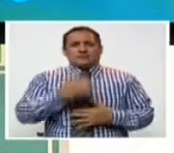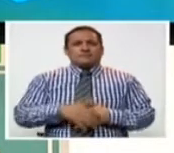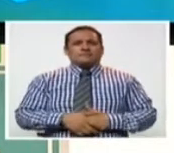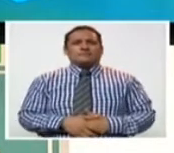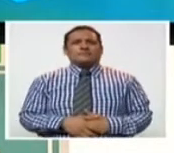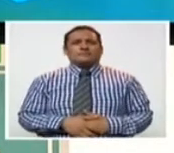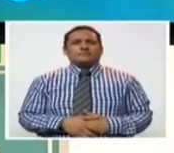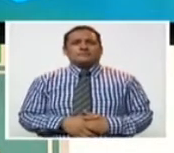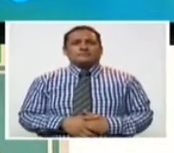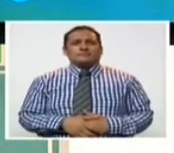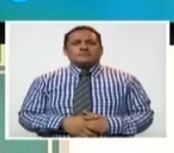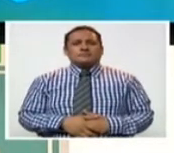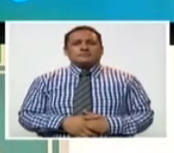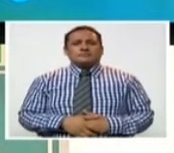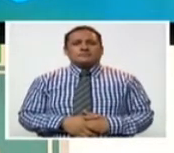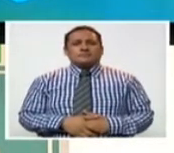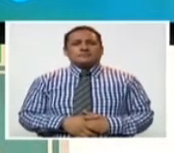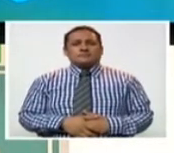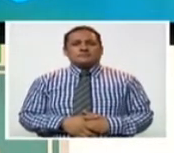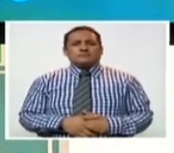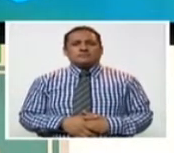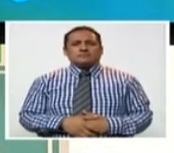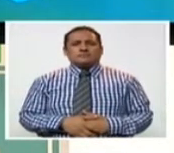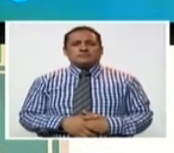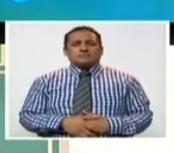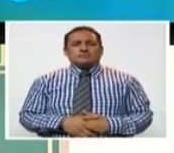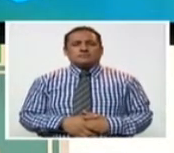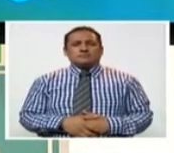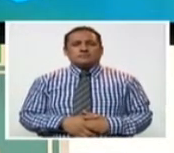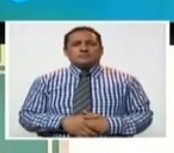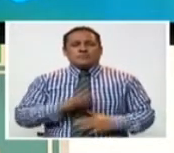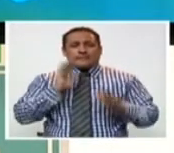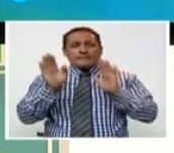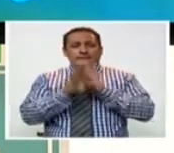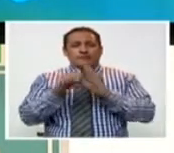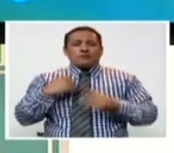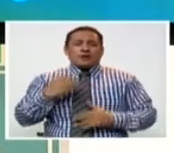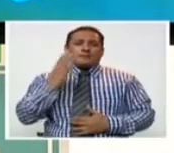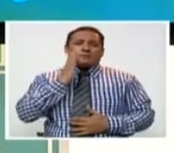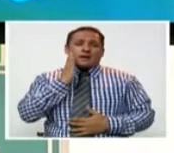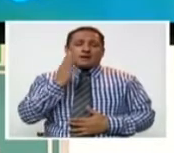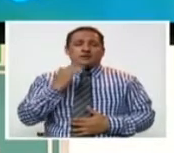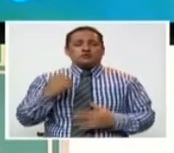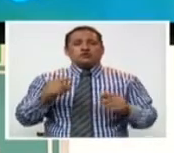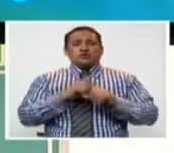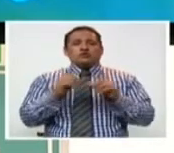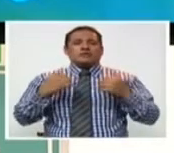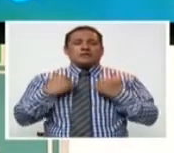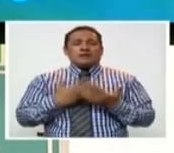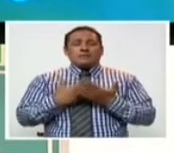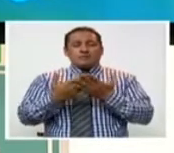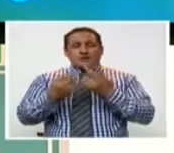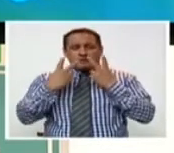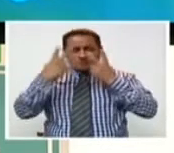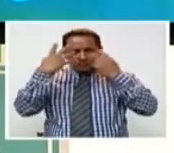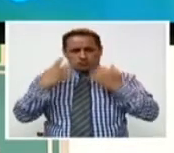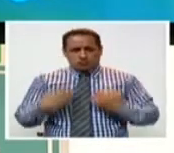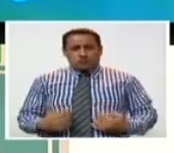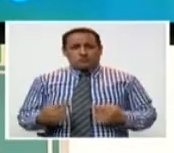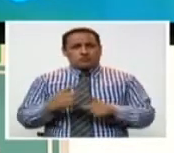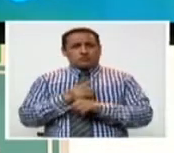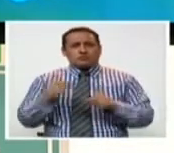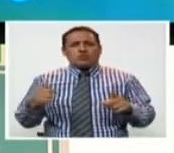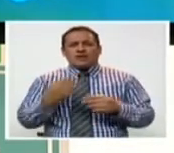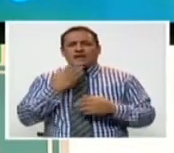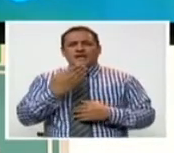sucede. Entonces, si la mamá tiene esa condición de portadora,